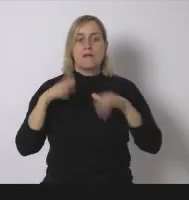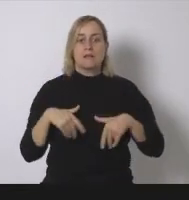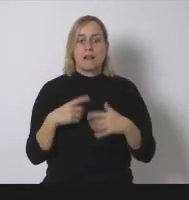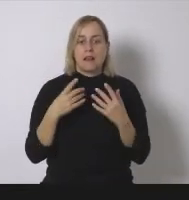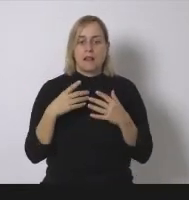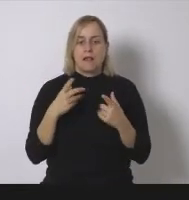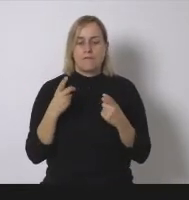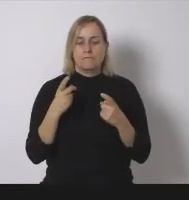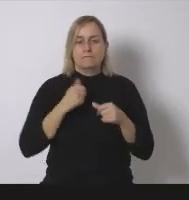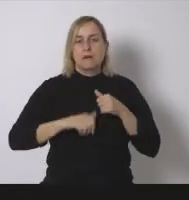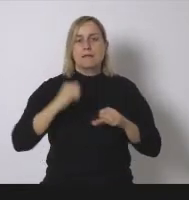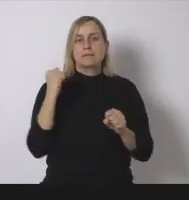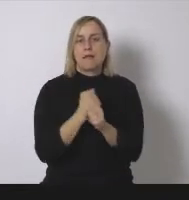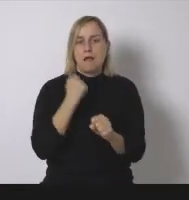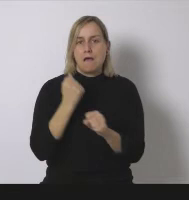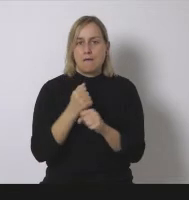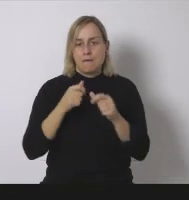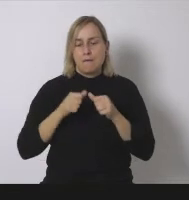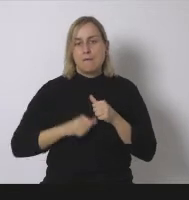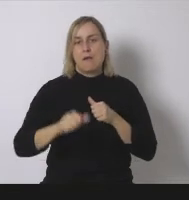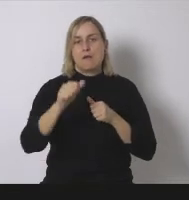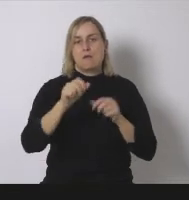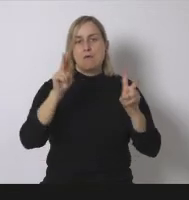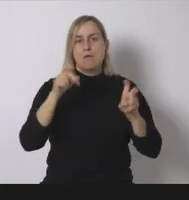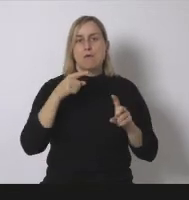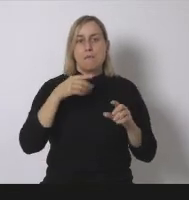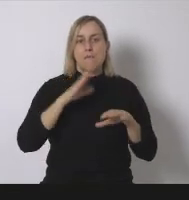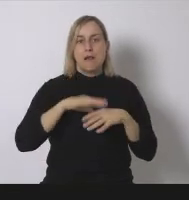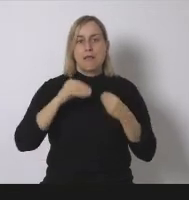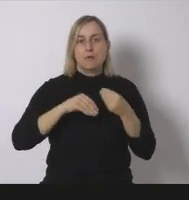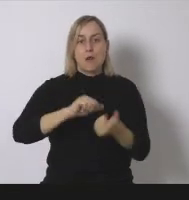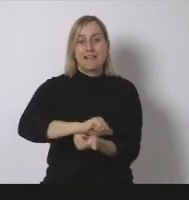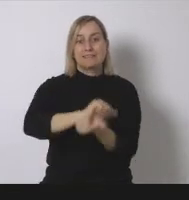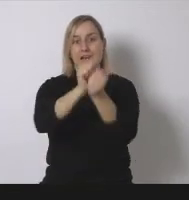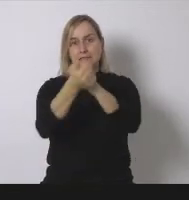hacer una transición energética hacia las renovables en Cataluña